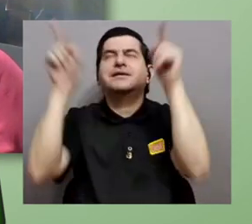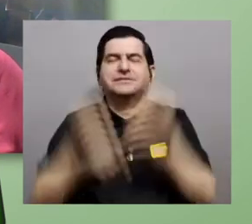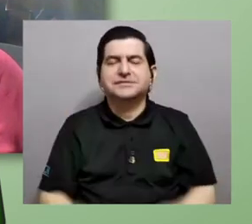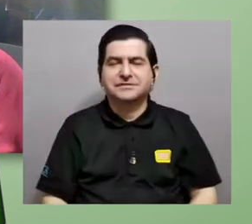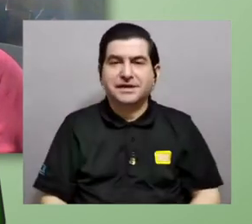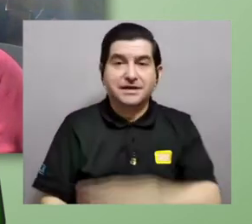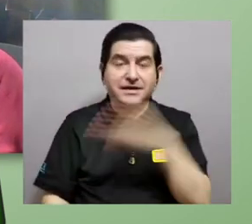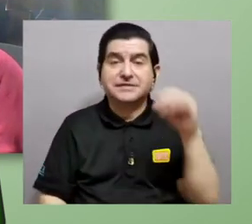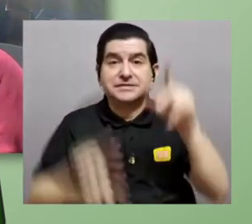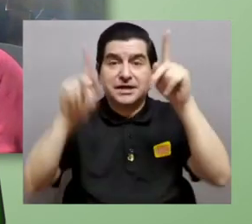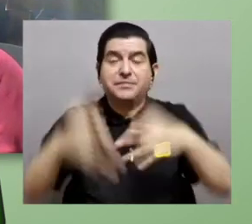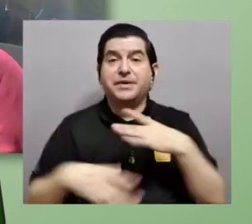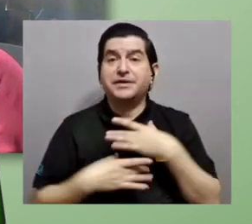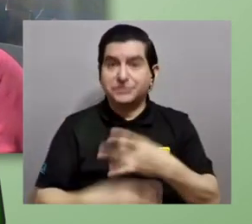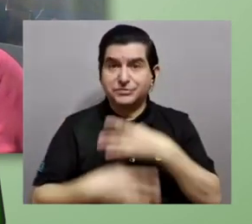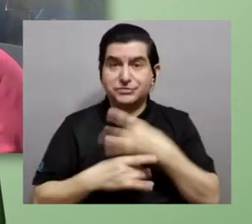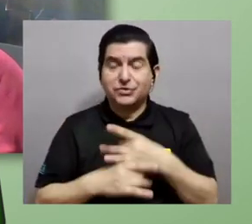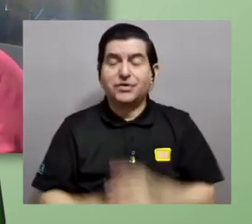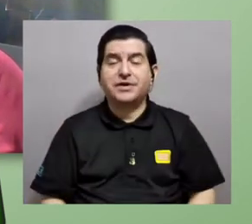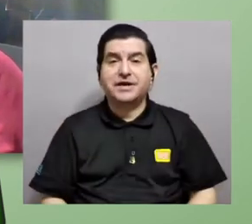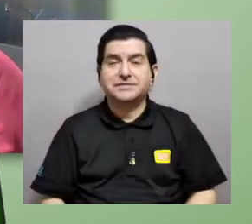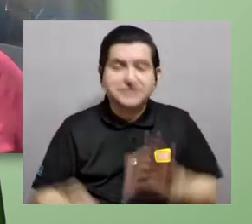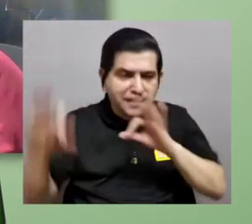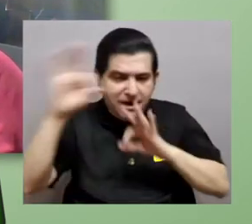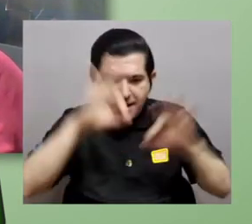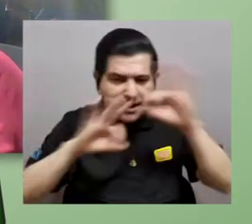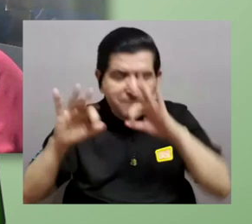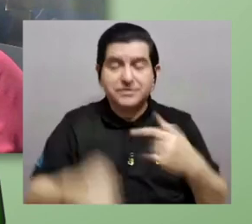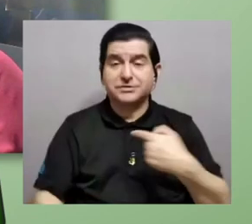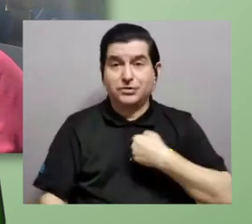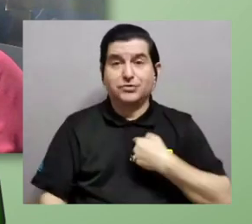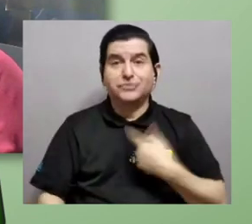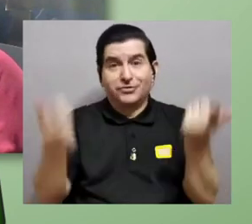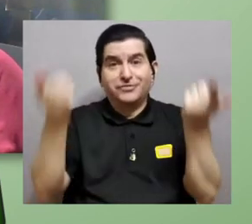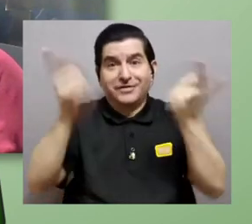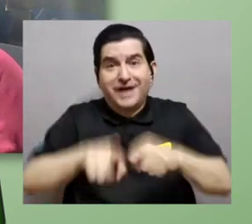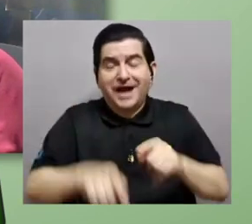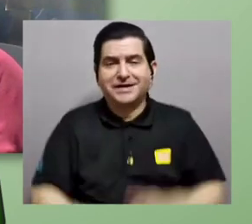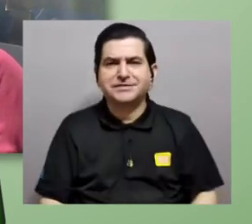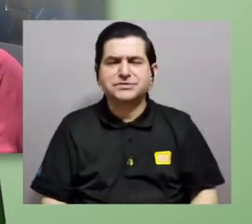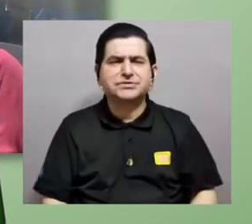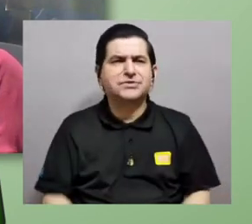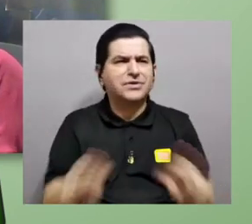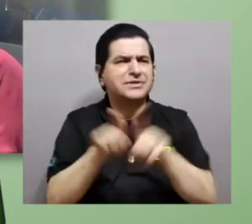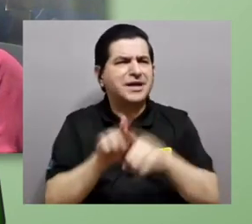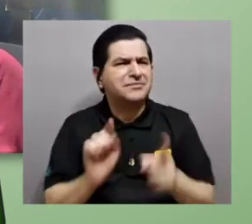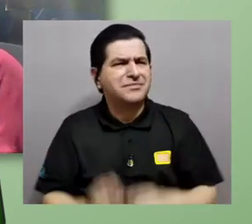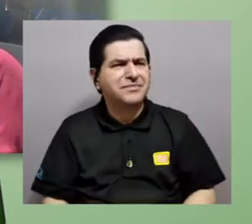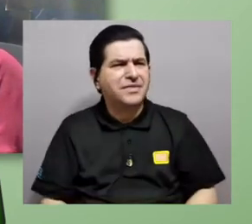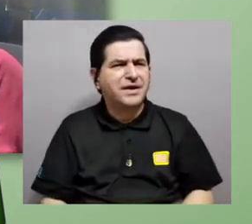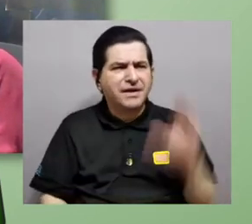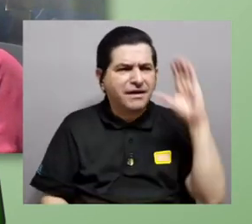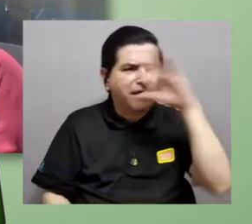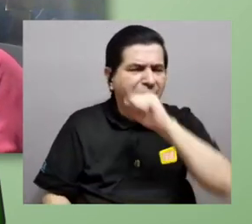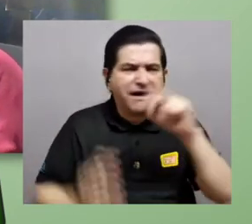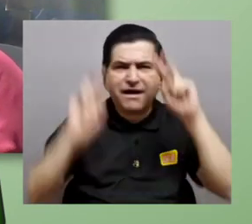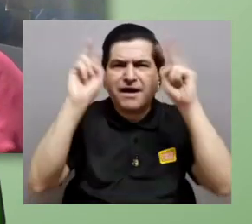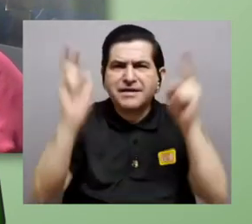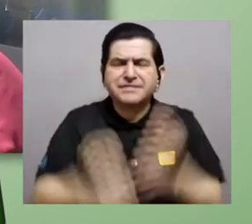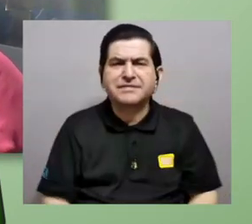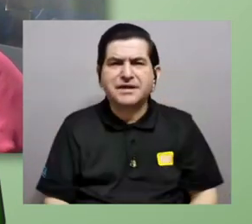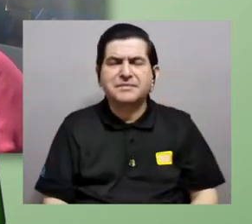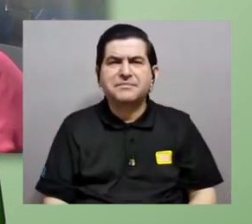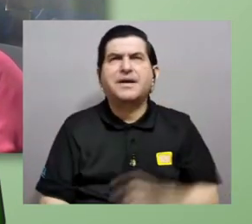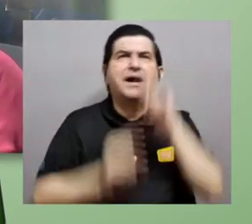estrellas por decirlo así y los que están interesados en física como mi persona lo podemos ver reflejados